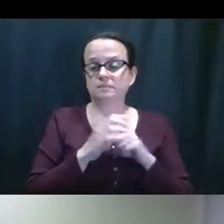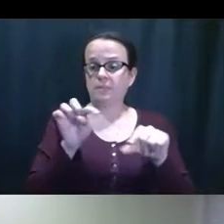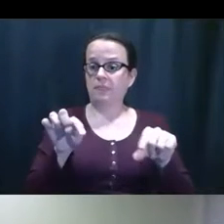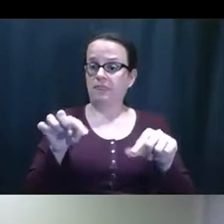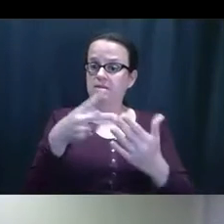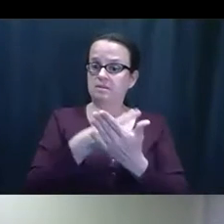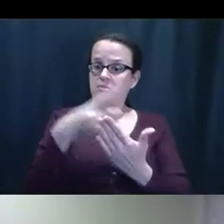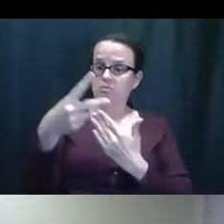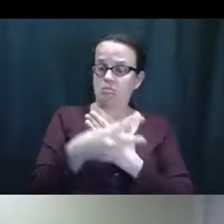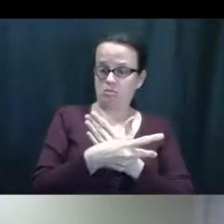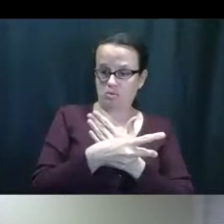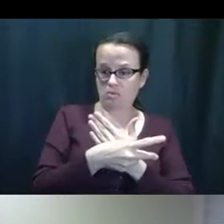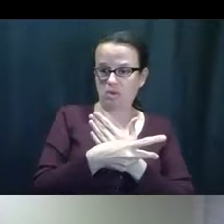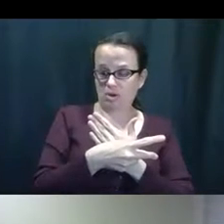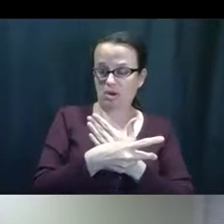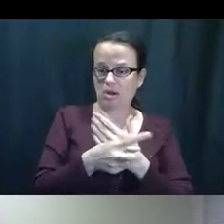En este programa.